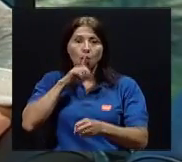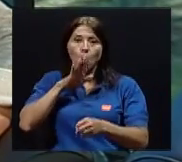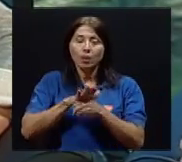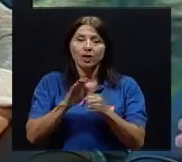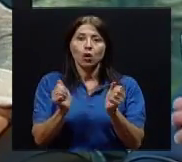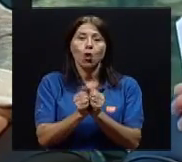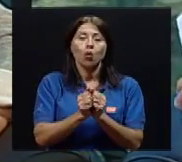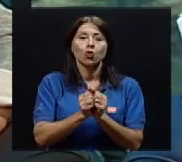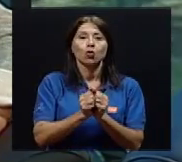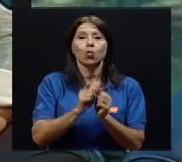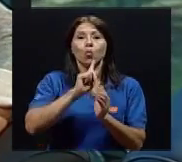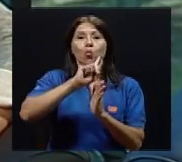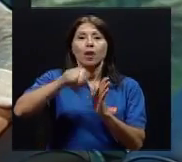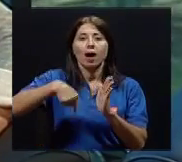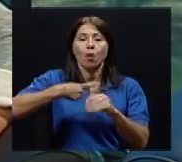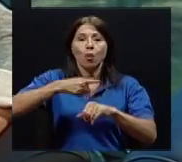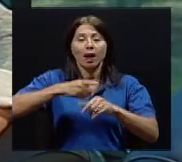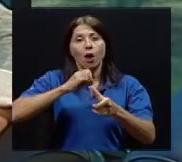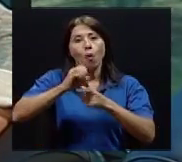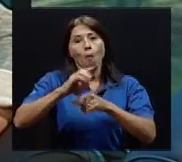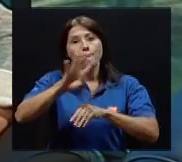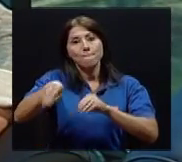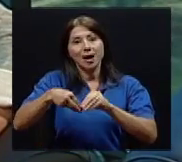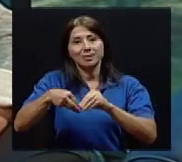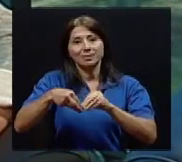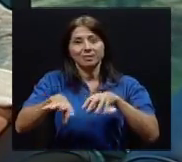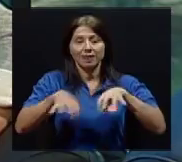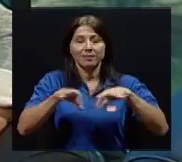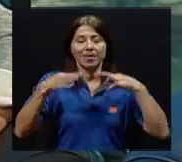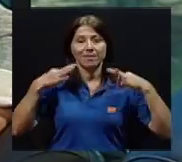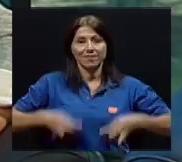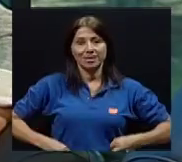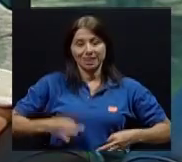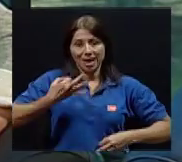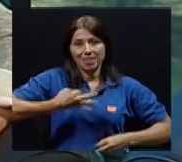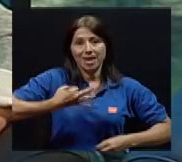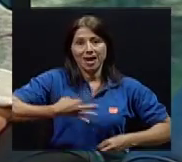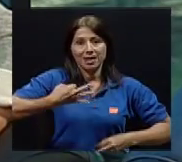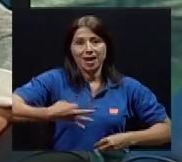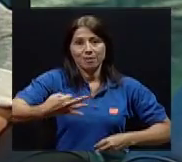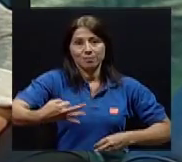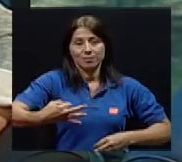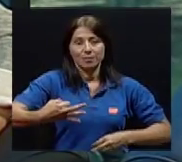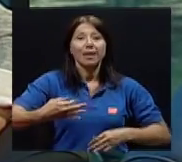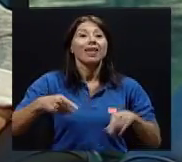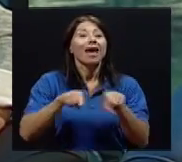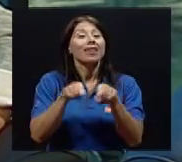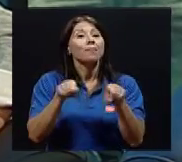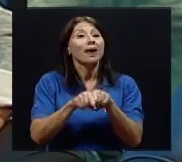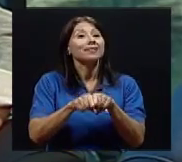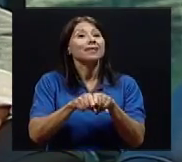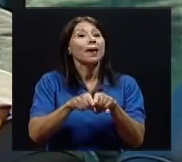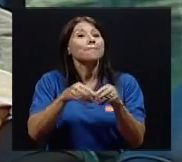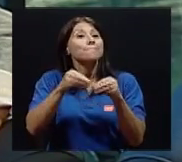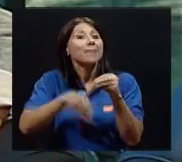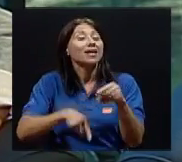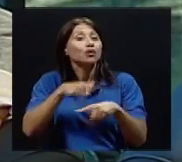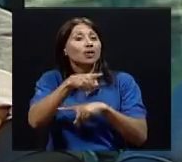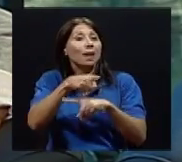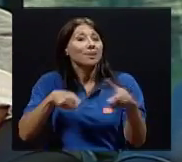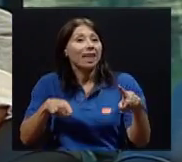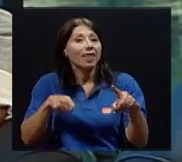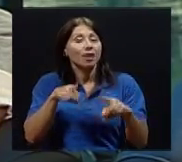física diaria. A su vez, menos de la mitad de esta población adolescente, un 43% no se